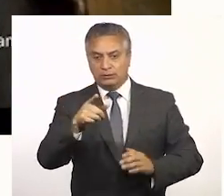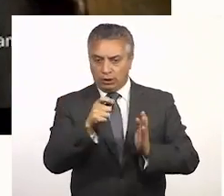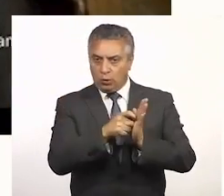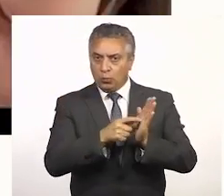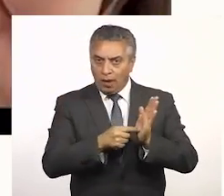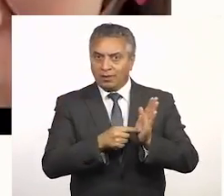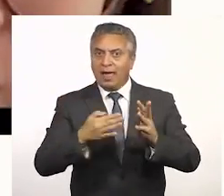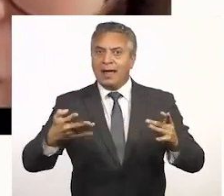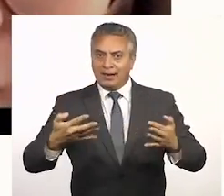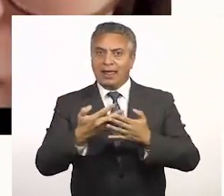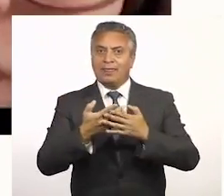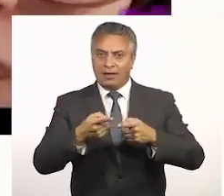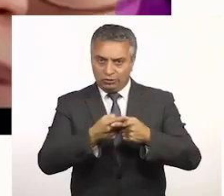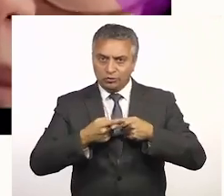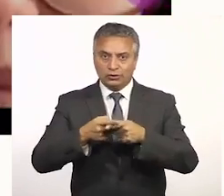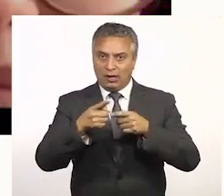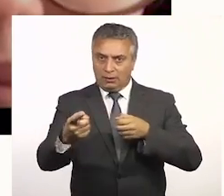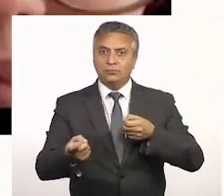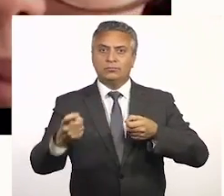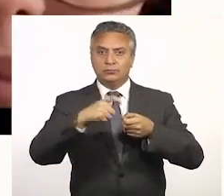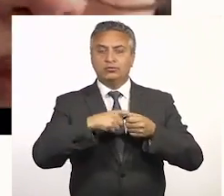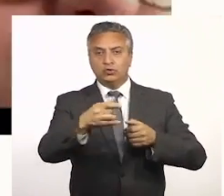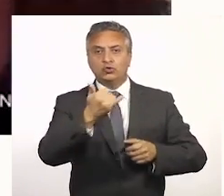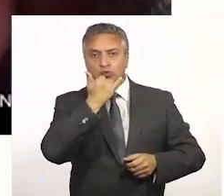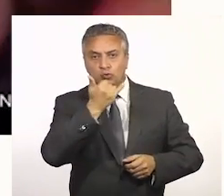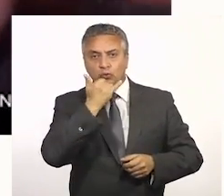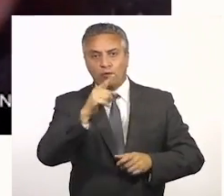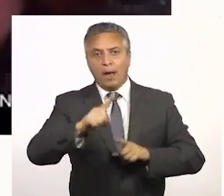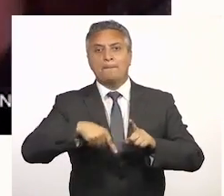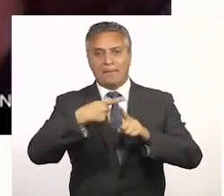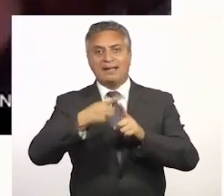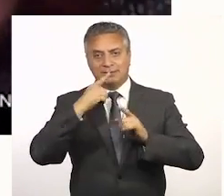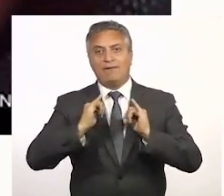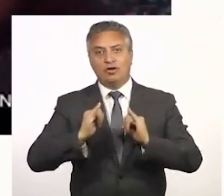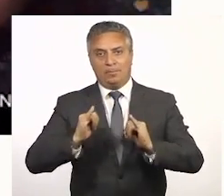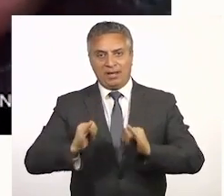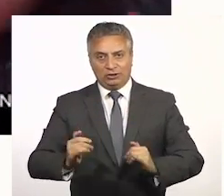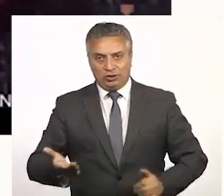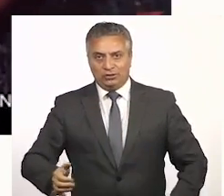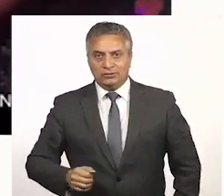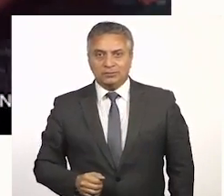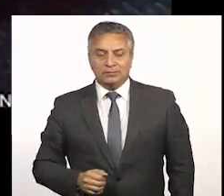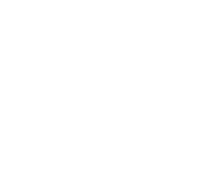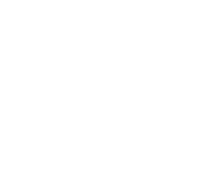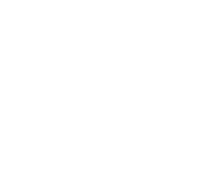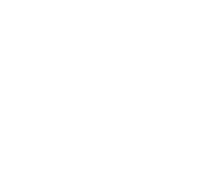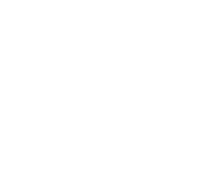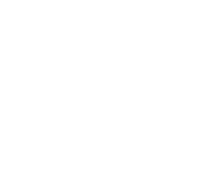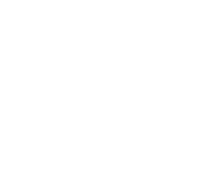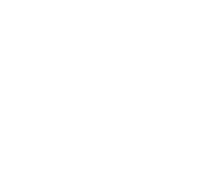la Niñez. Síguenos en nuestras cuentas de redes sociales y suscríbete a nuestro canal de YouTube para más información.